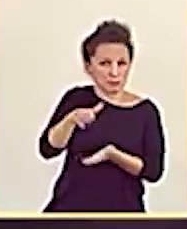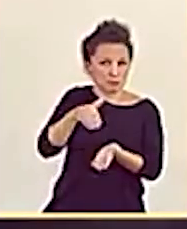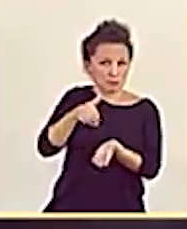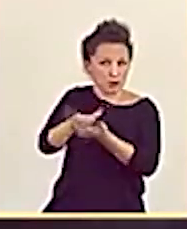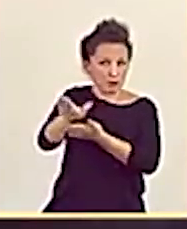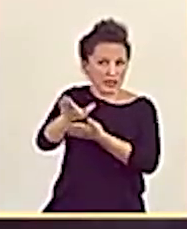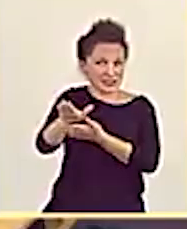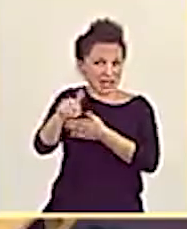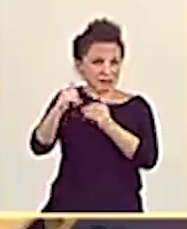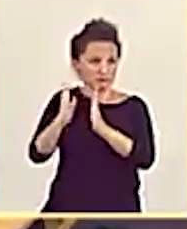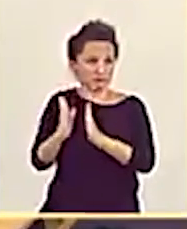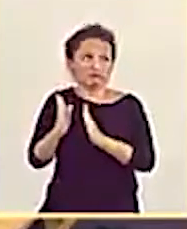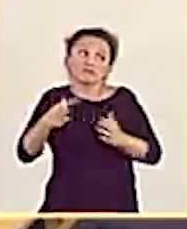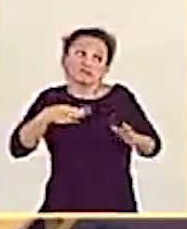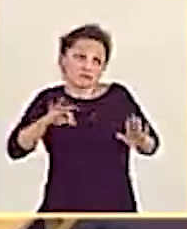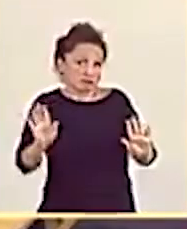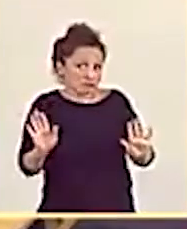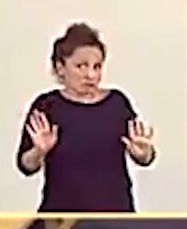Gracias, señoría.